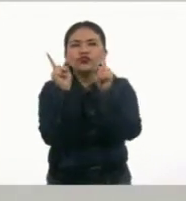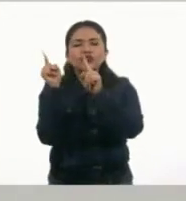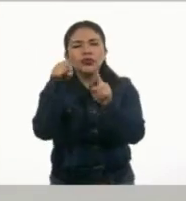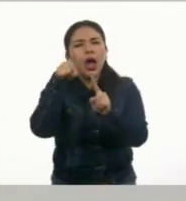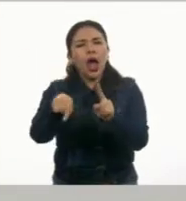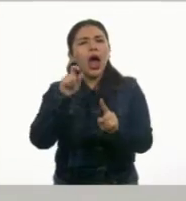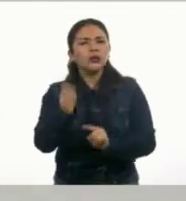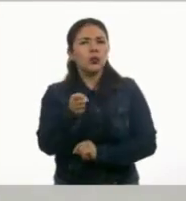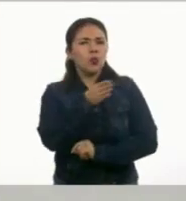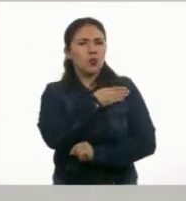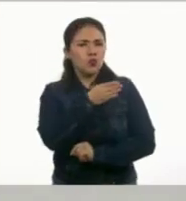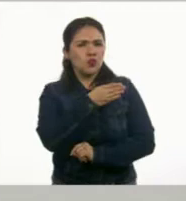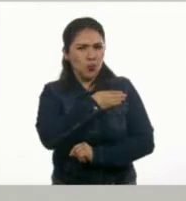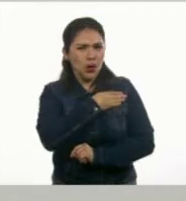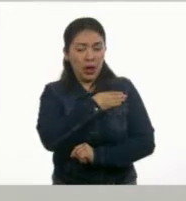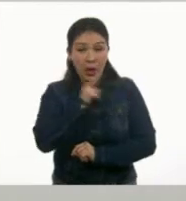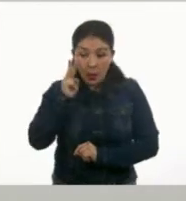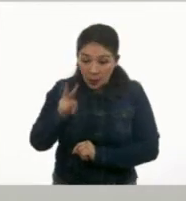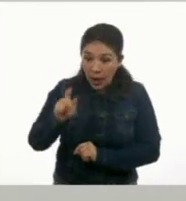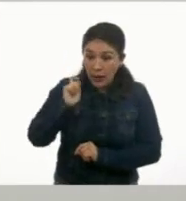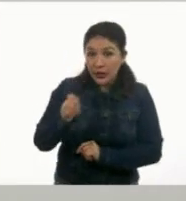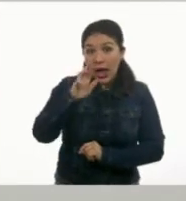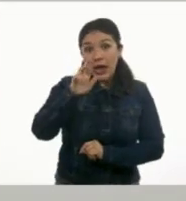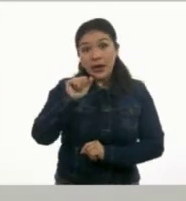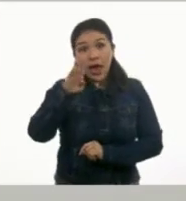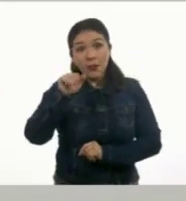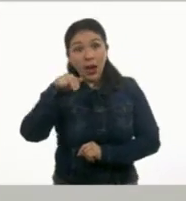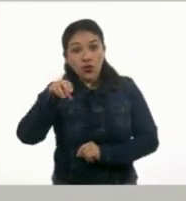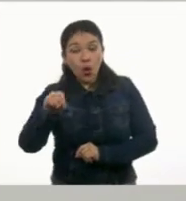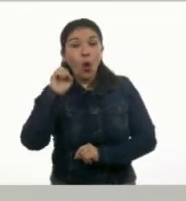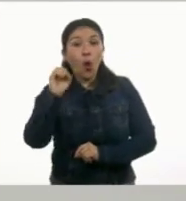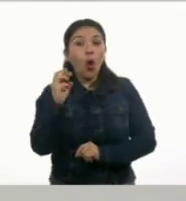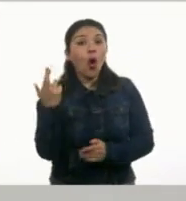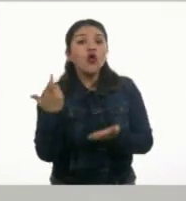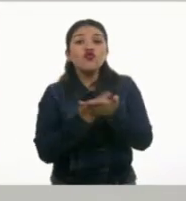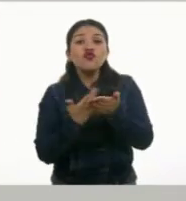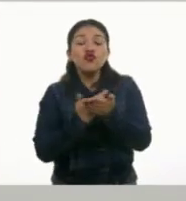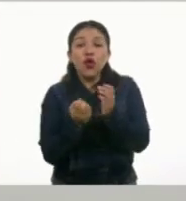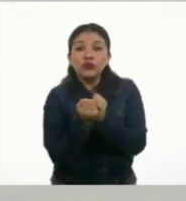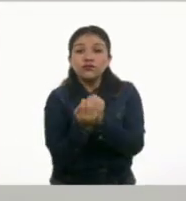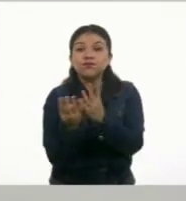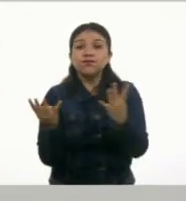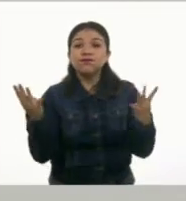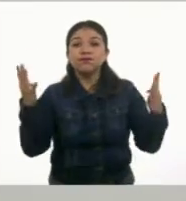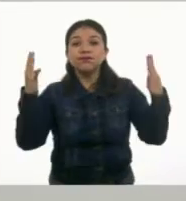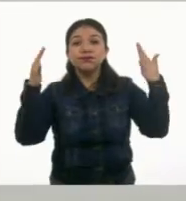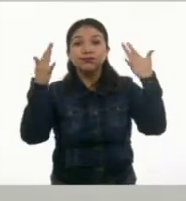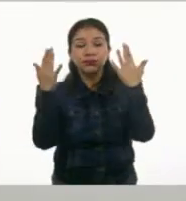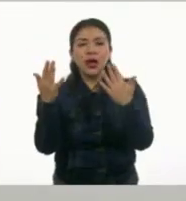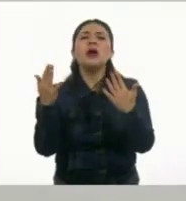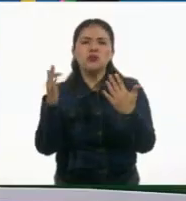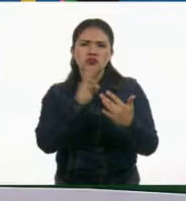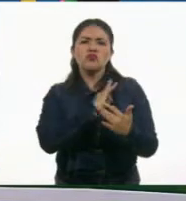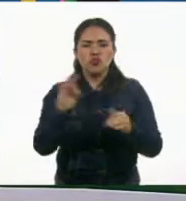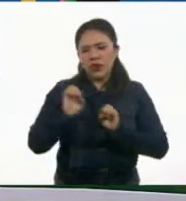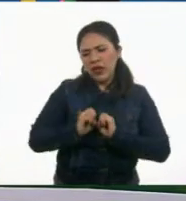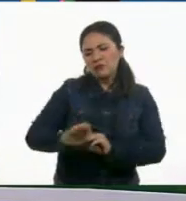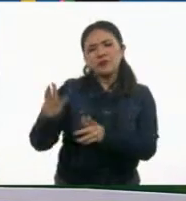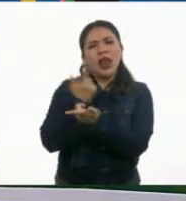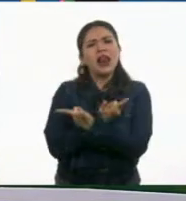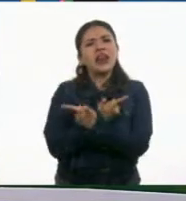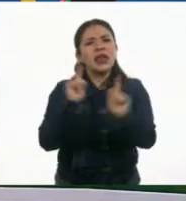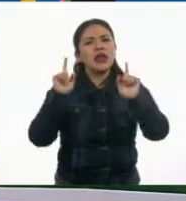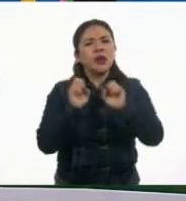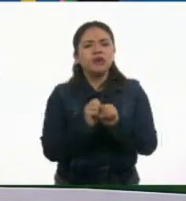inofensiva. Si se trata de una ramita de rábano o de... Rosal. O de rosal. Se puede dejar